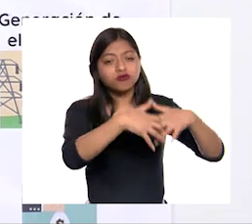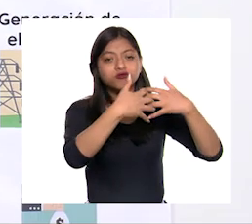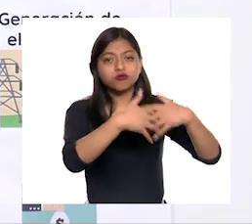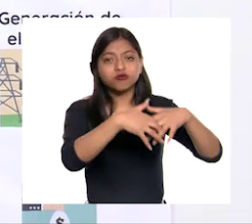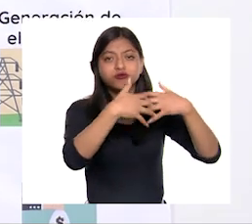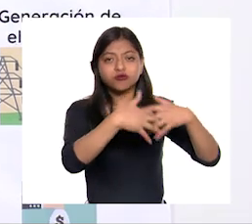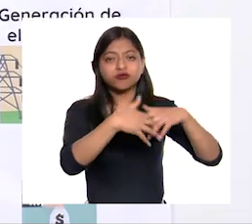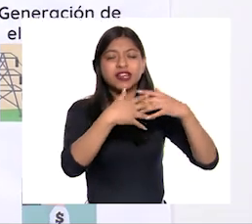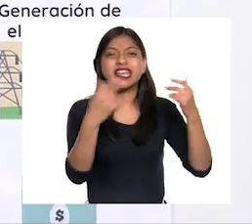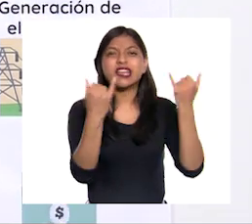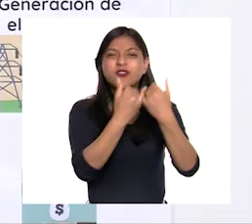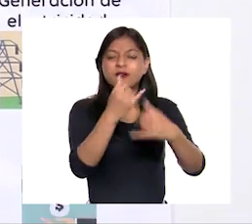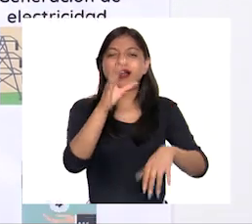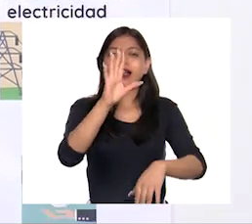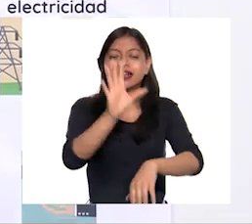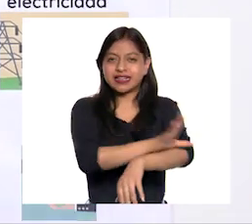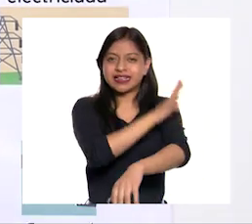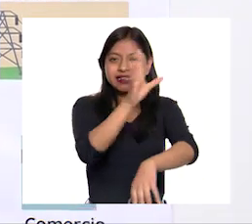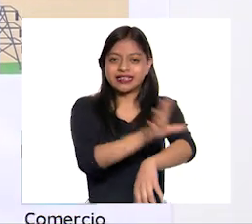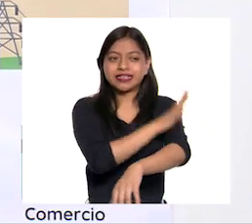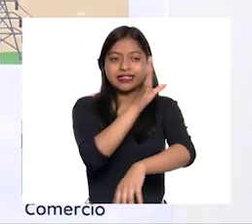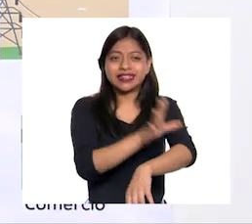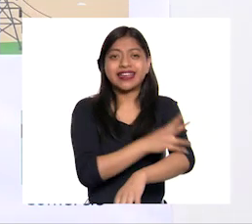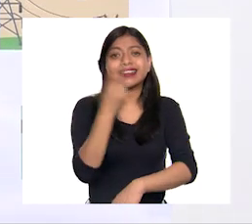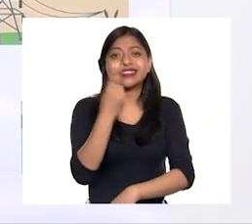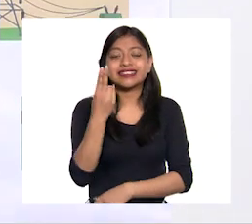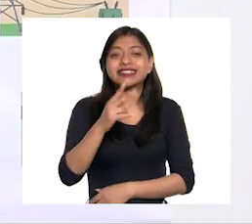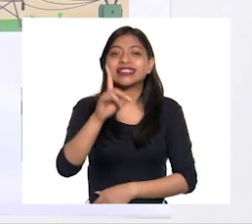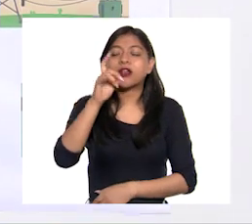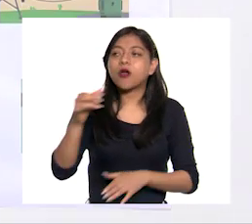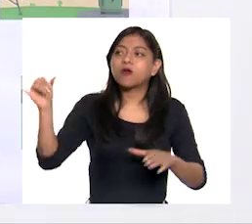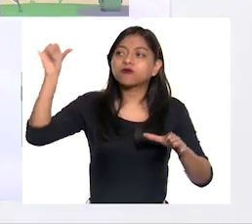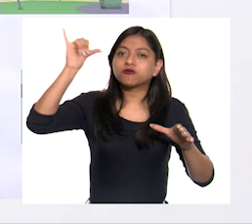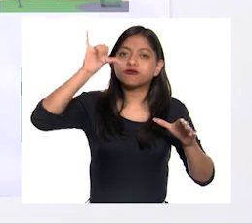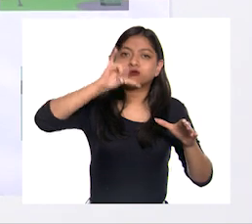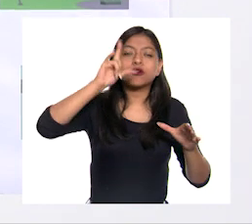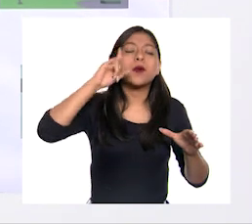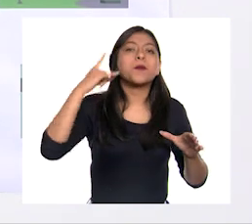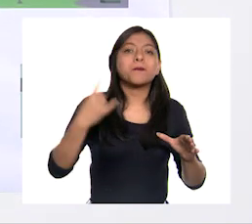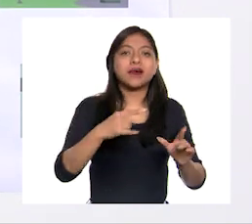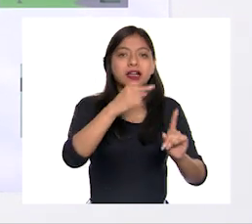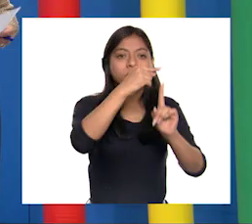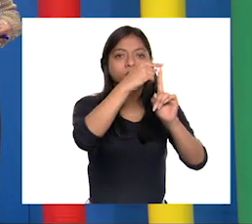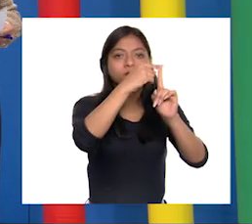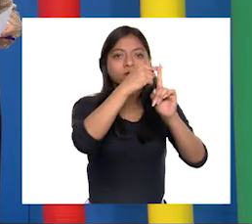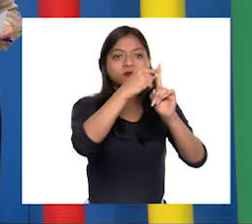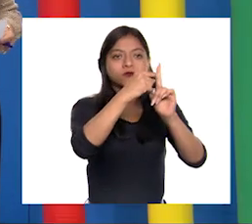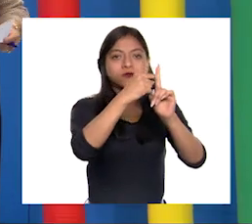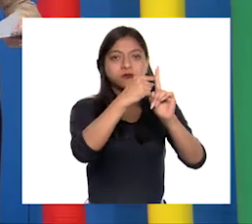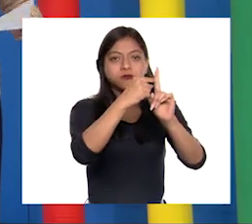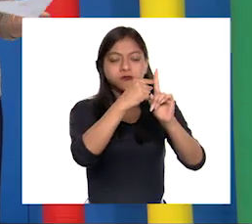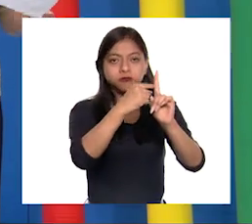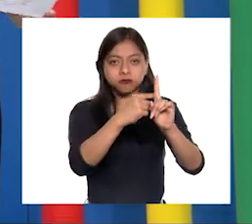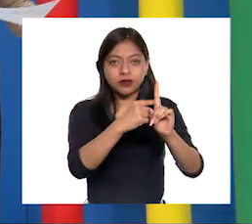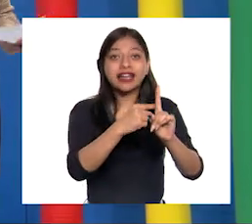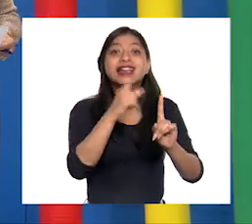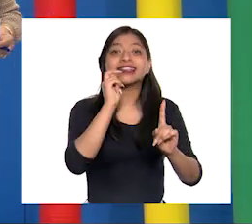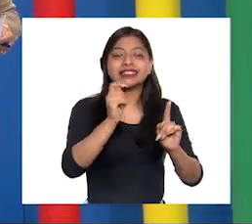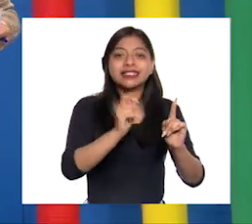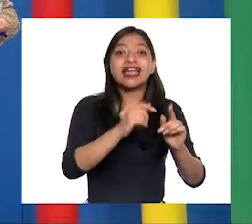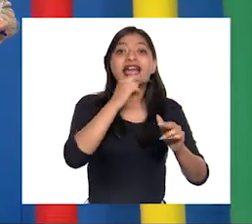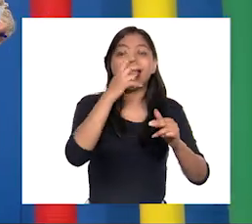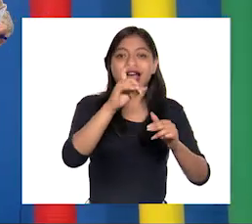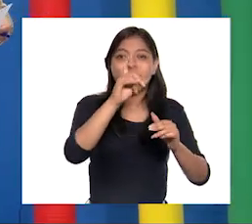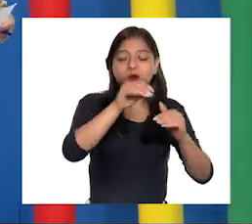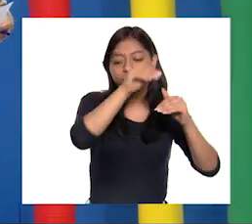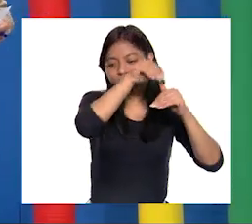usan agua para enfriar sus maquinarias Cuando esa agua se desecha, está caliente Lo que hace que se eleve